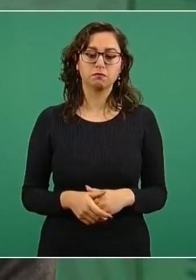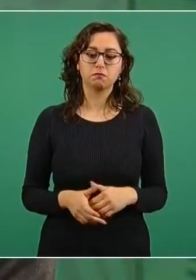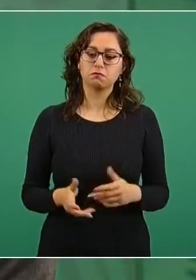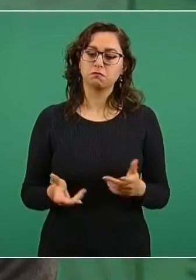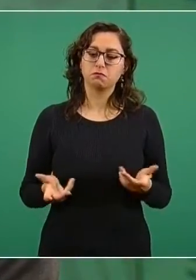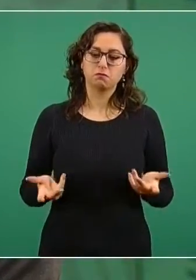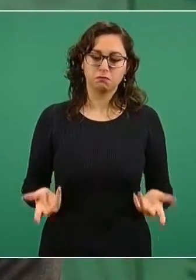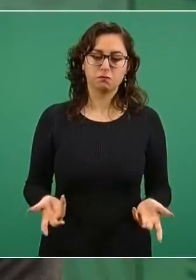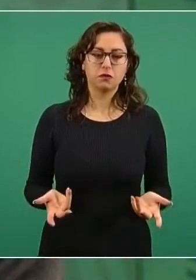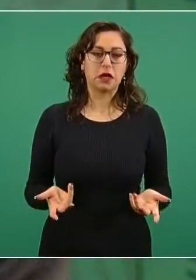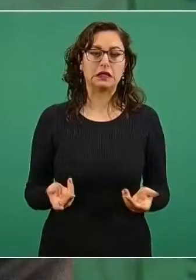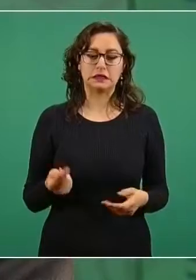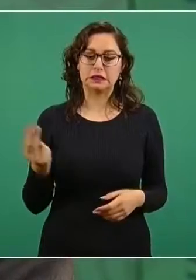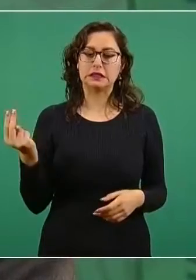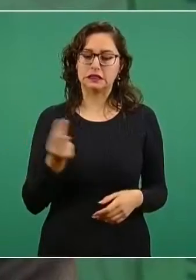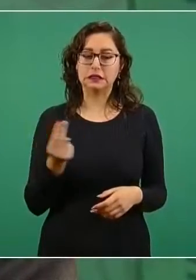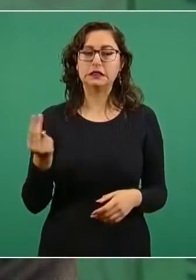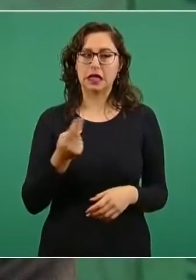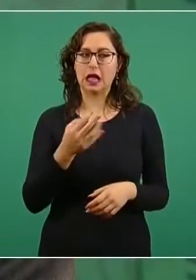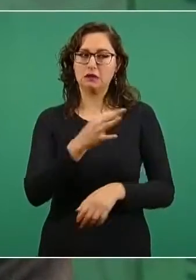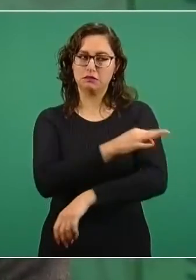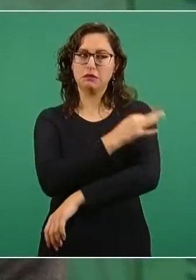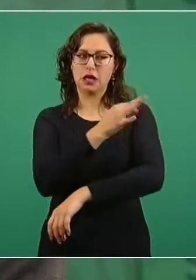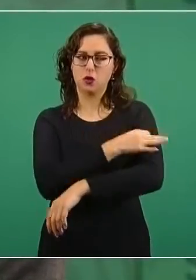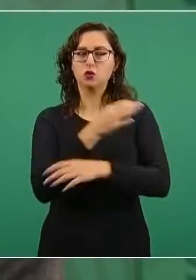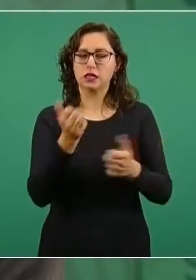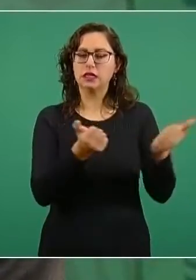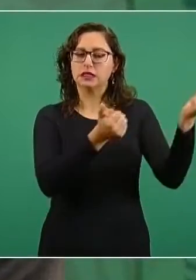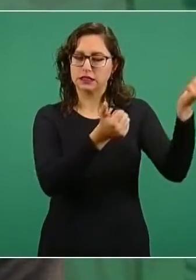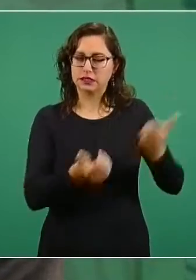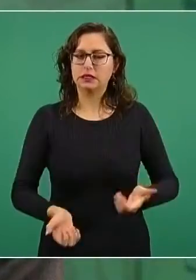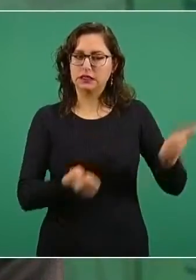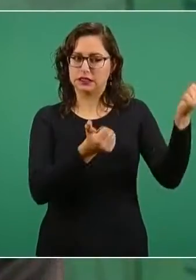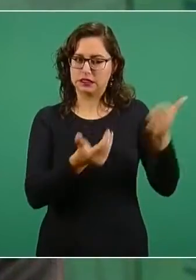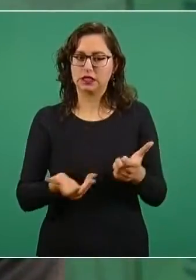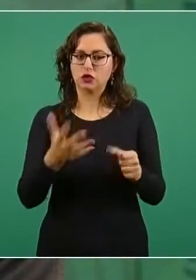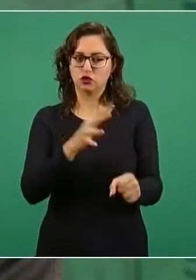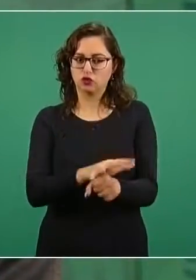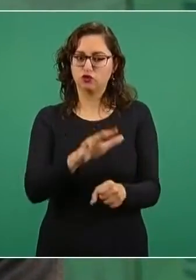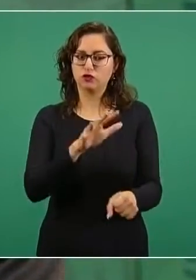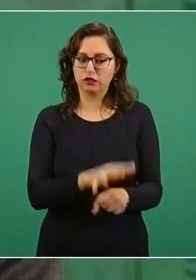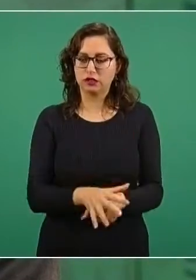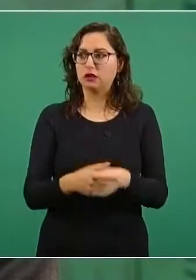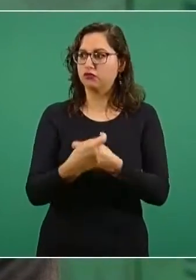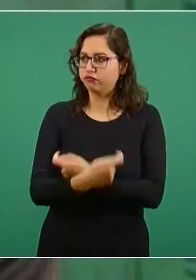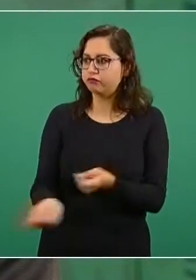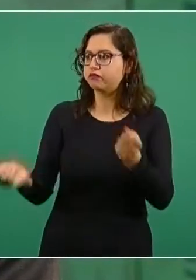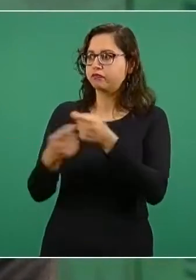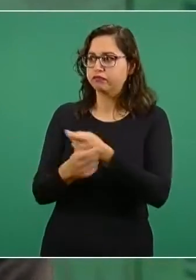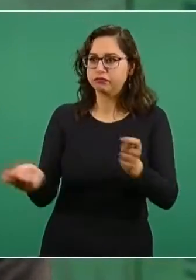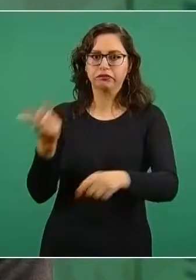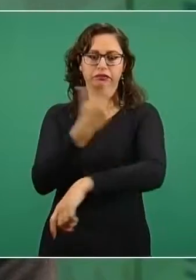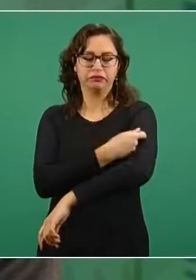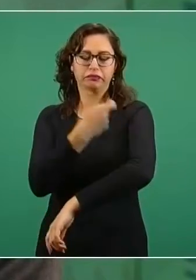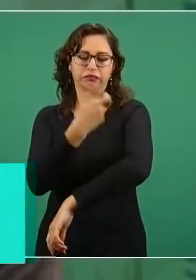dosis suficientes y también con la capacidad de distribuir y de vacunar